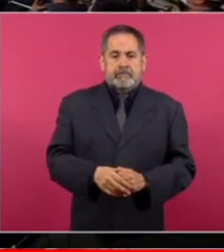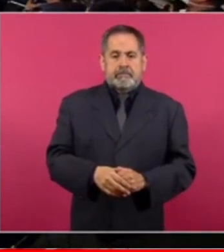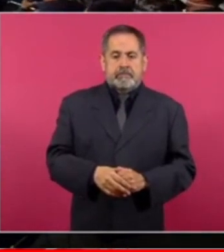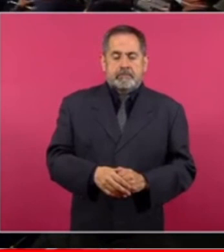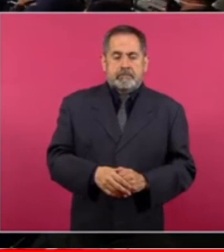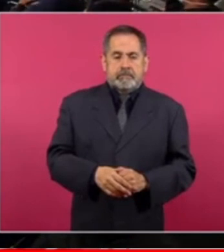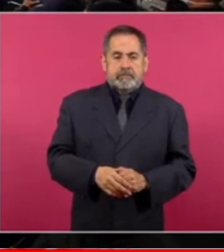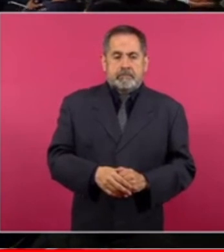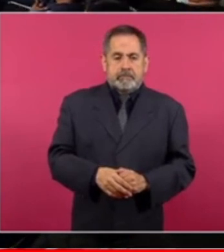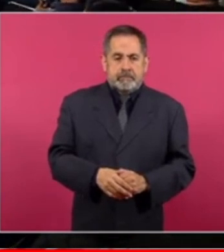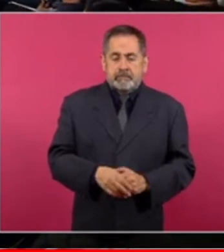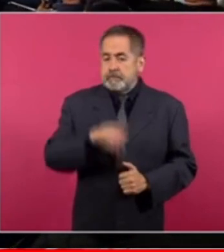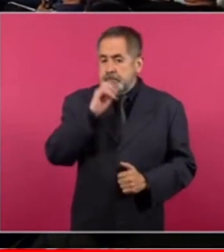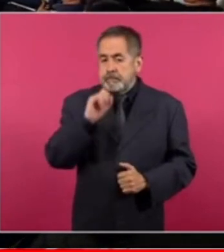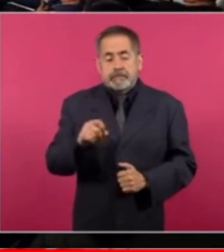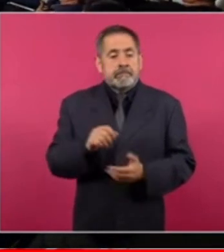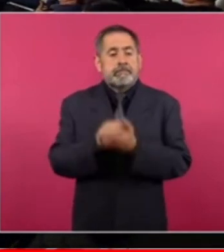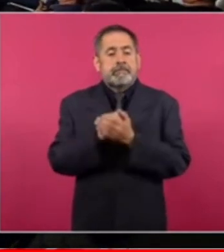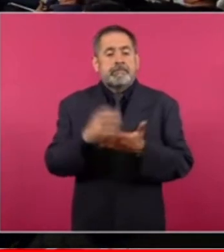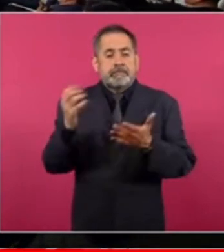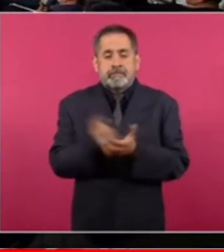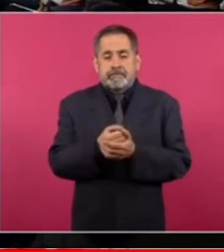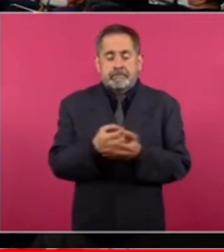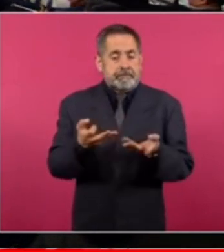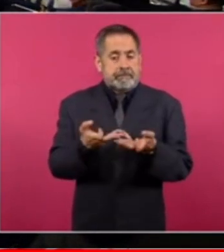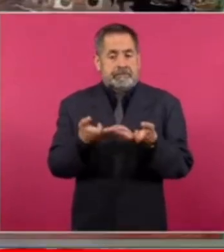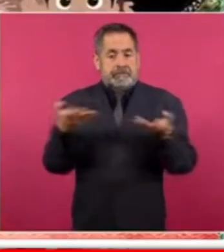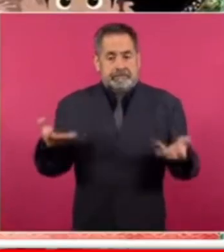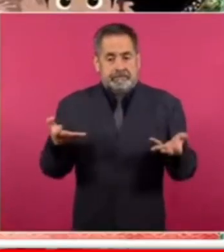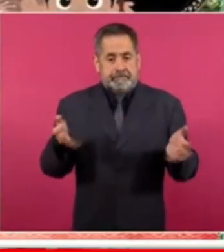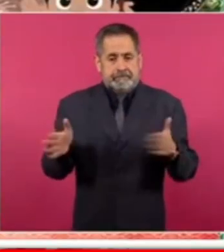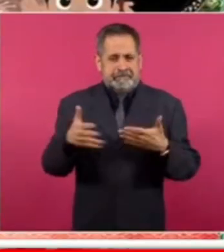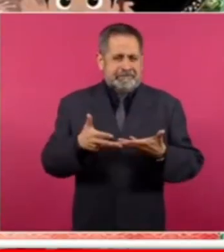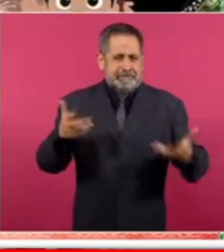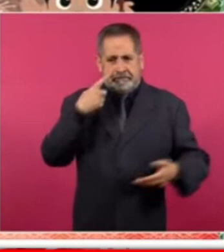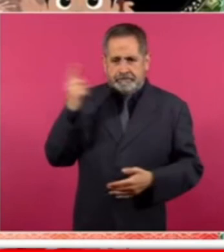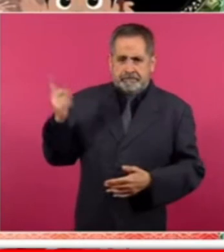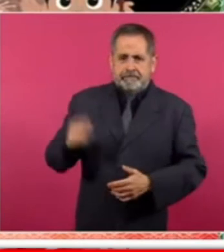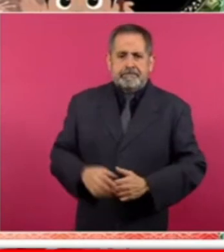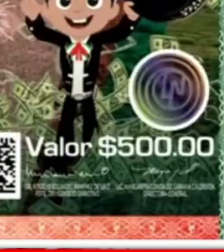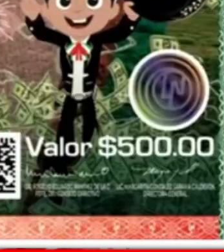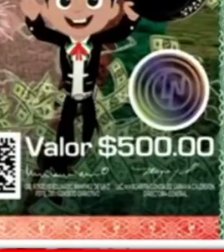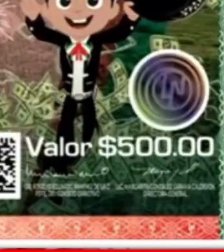lotes macro lotes en la playa